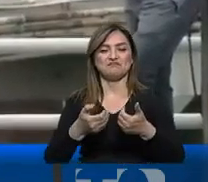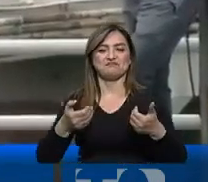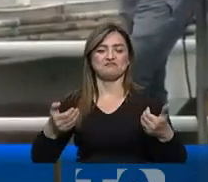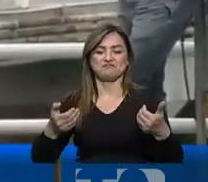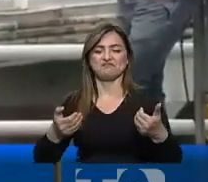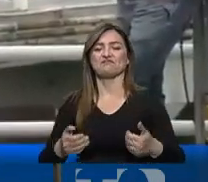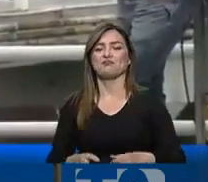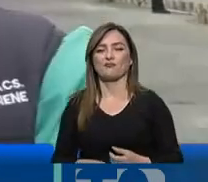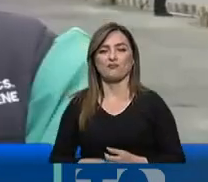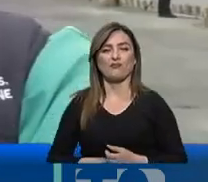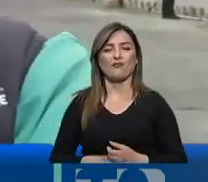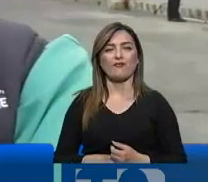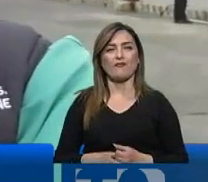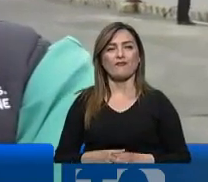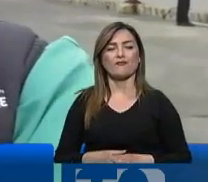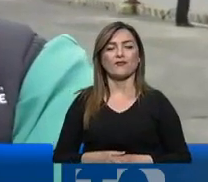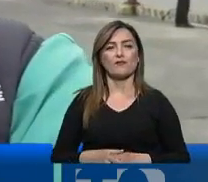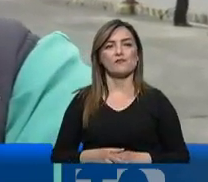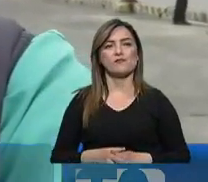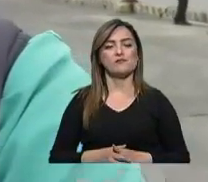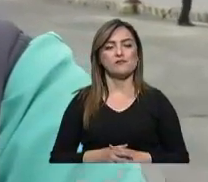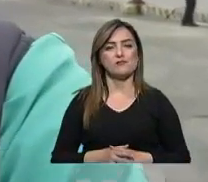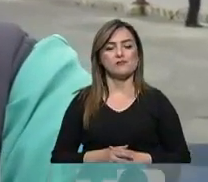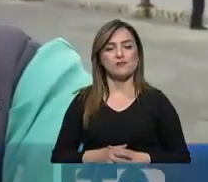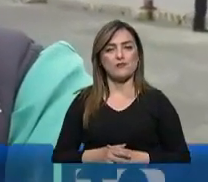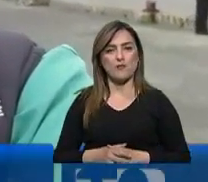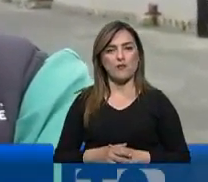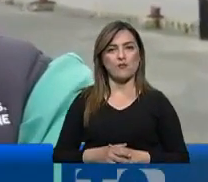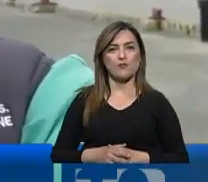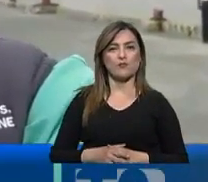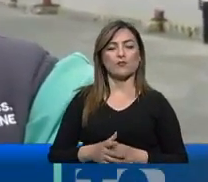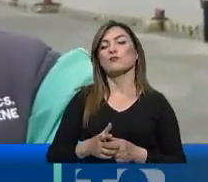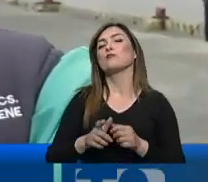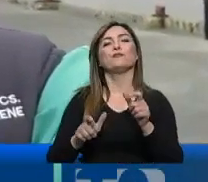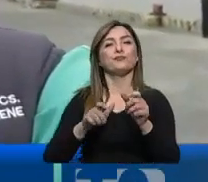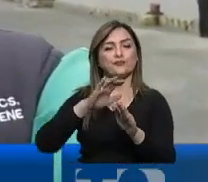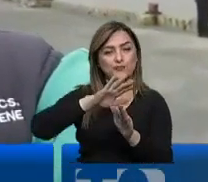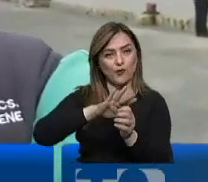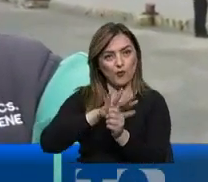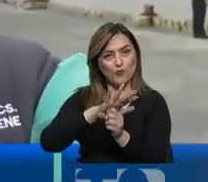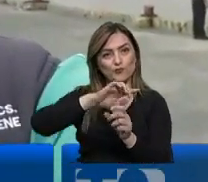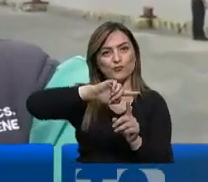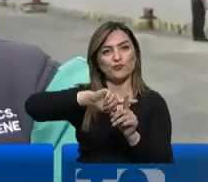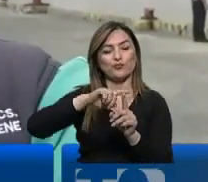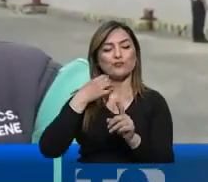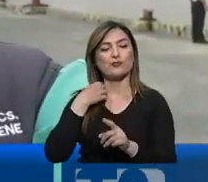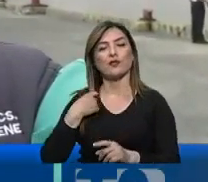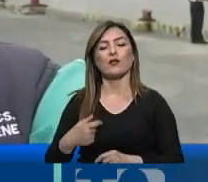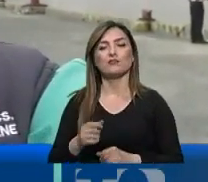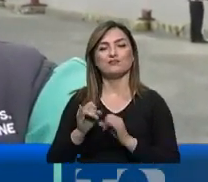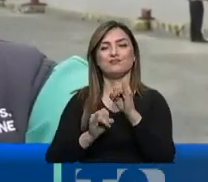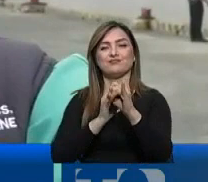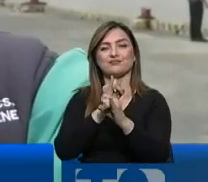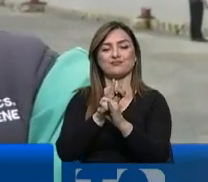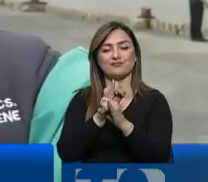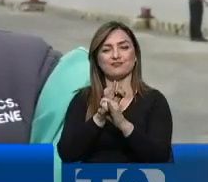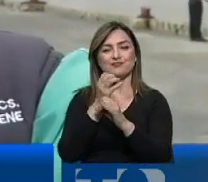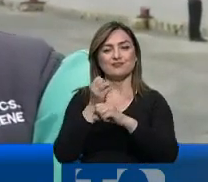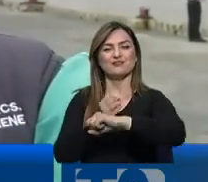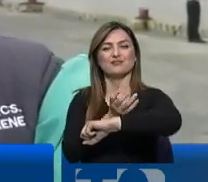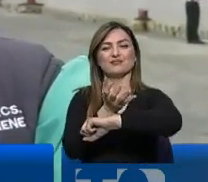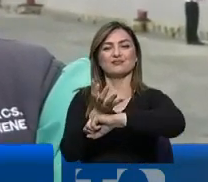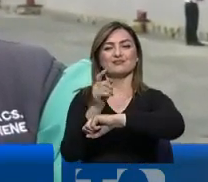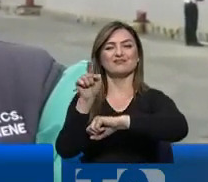del resto de la tripulación. Las personas que tienen positivo de COVID, de acuerdo a las legislaciones internacionales,